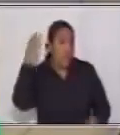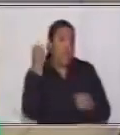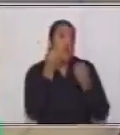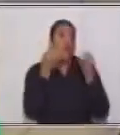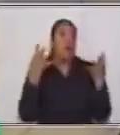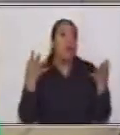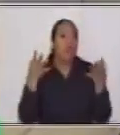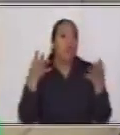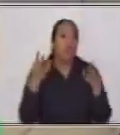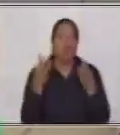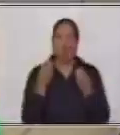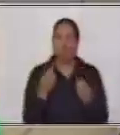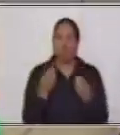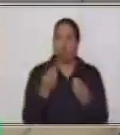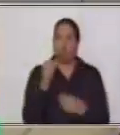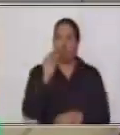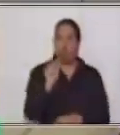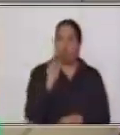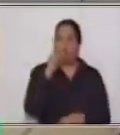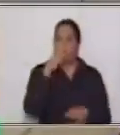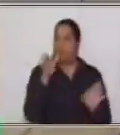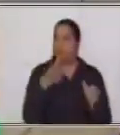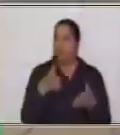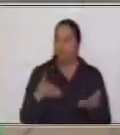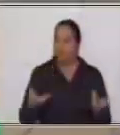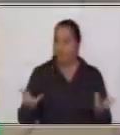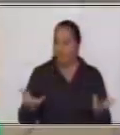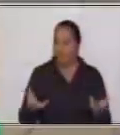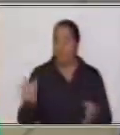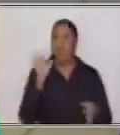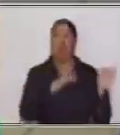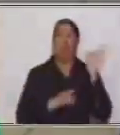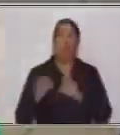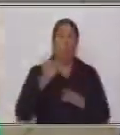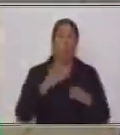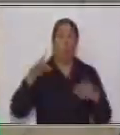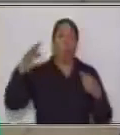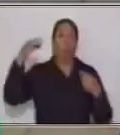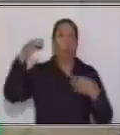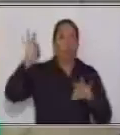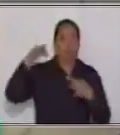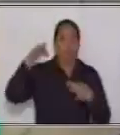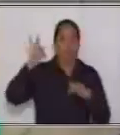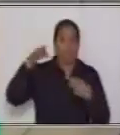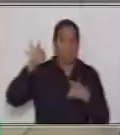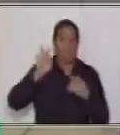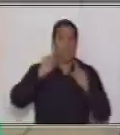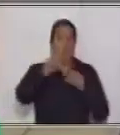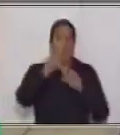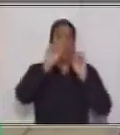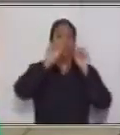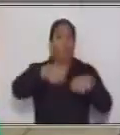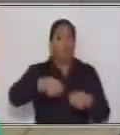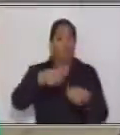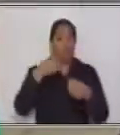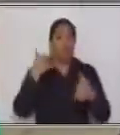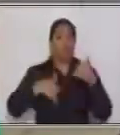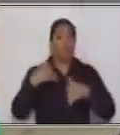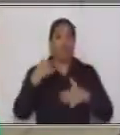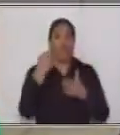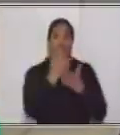pocos o ninguno. O en una hoja puedes jugar a dibujar